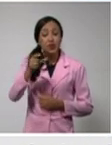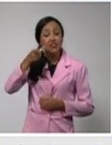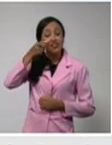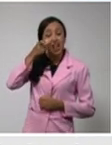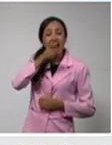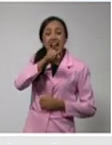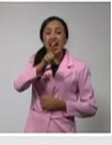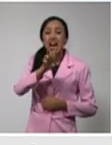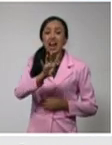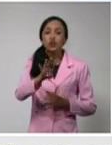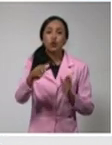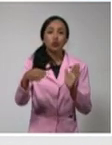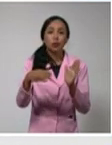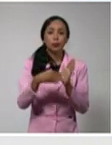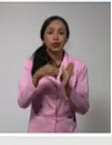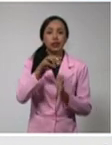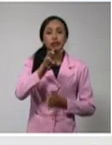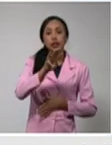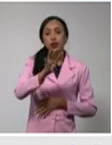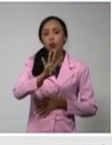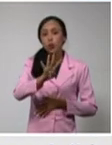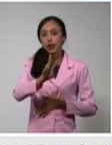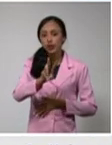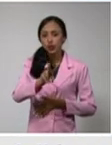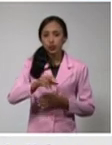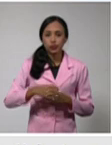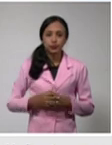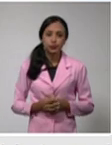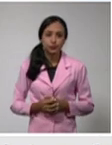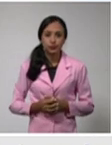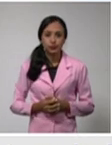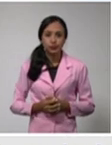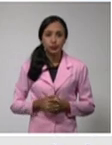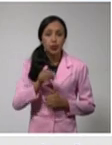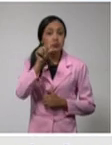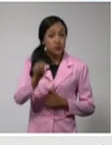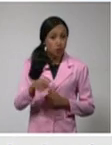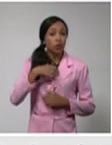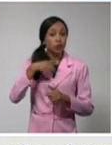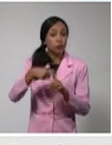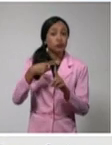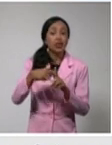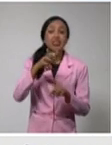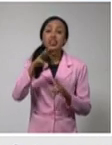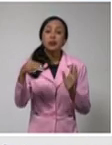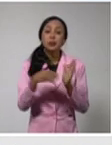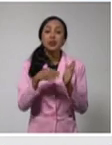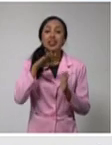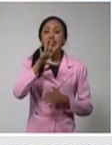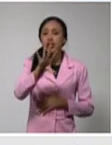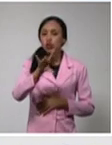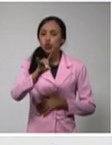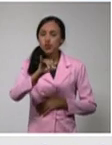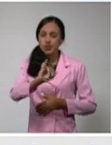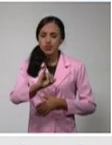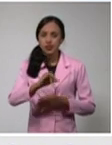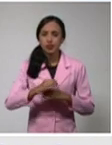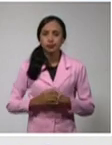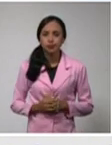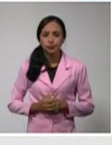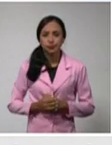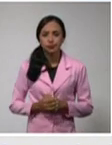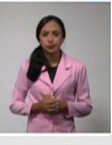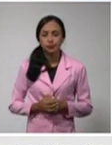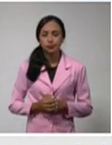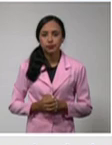.342 y activos 3.596. Una cifra de